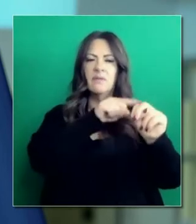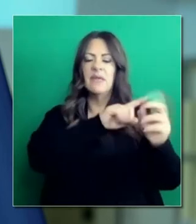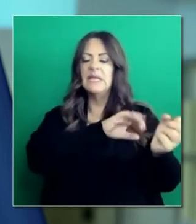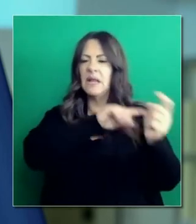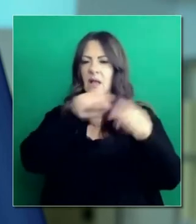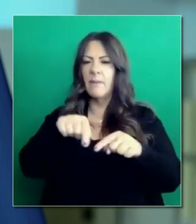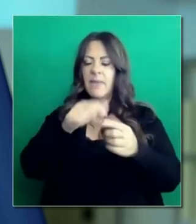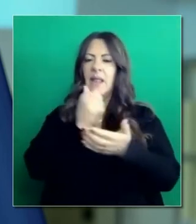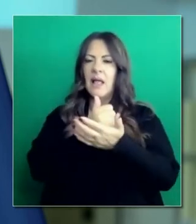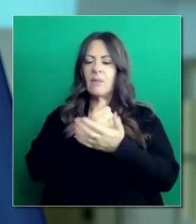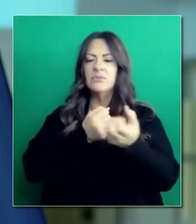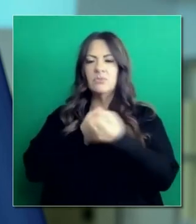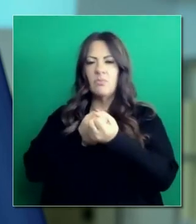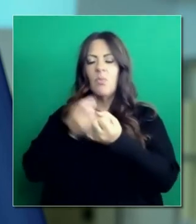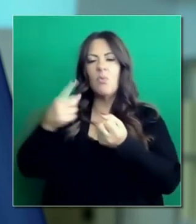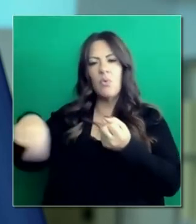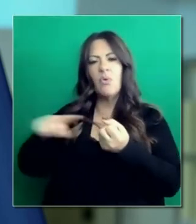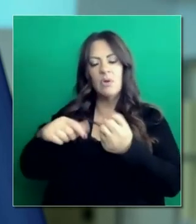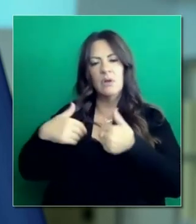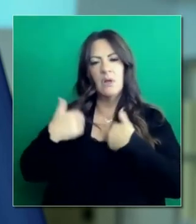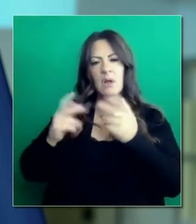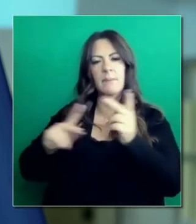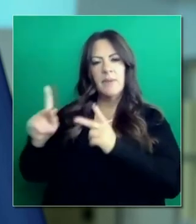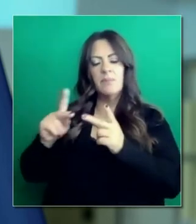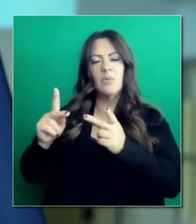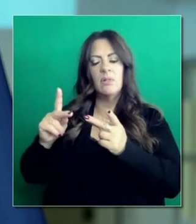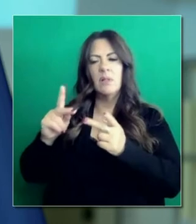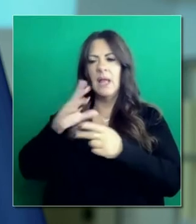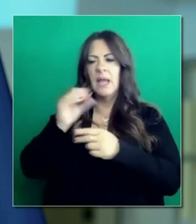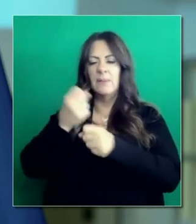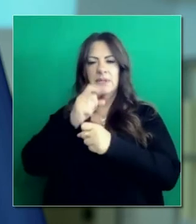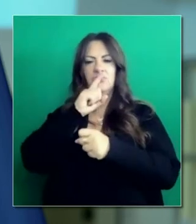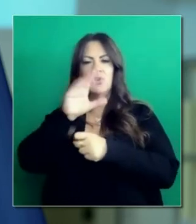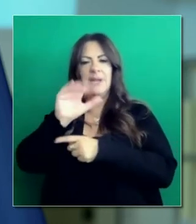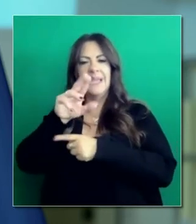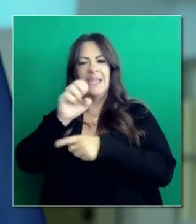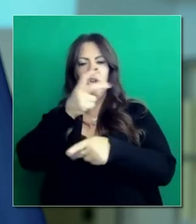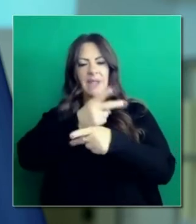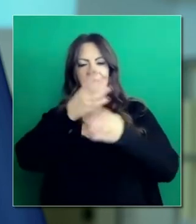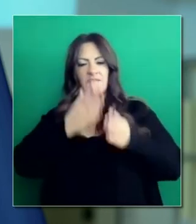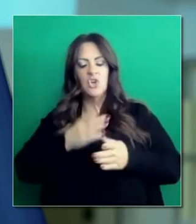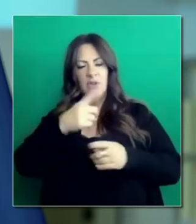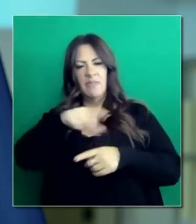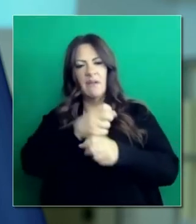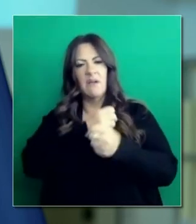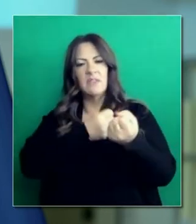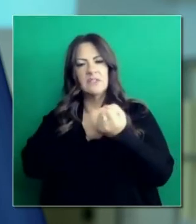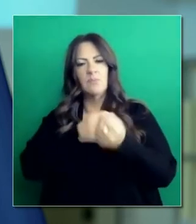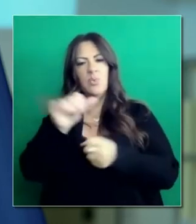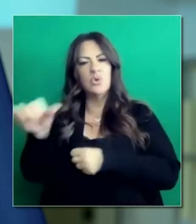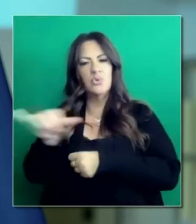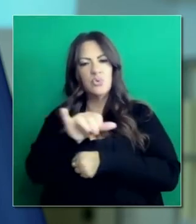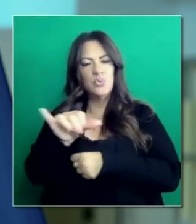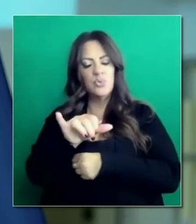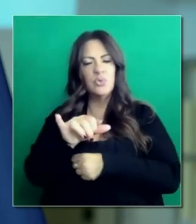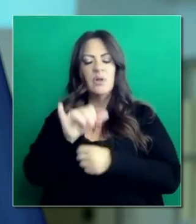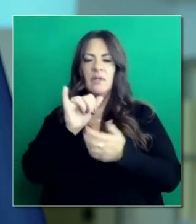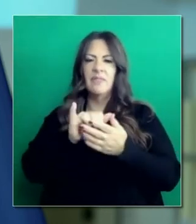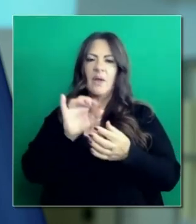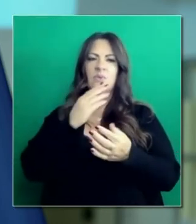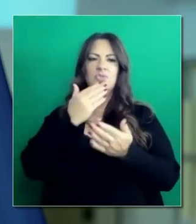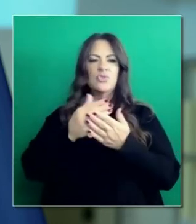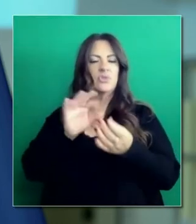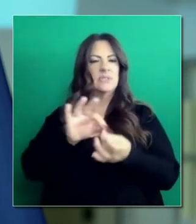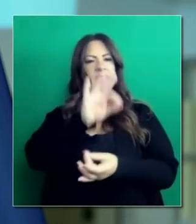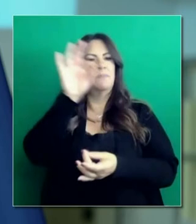el presupuesto de esa gente joven para asegurarse de que los que brindan servicios a ellos también estuvieran cubiertos. Este es el